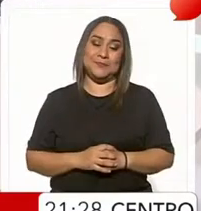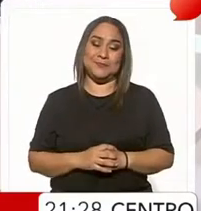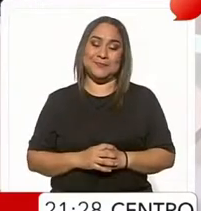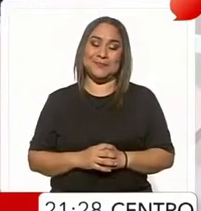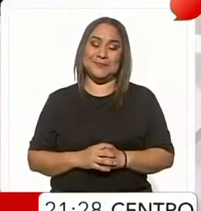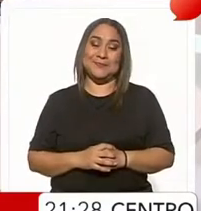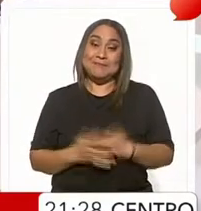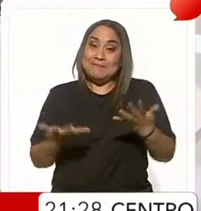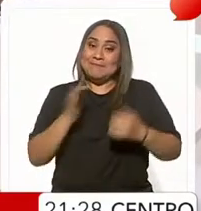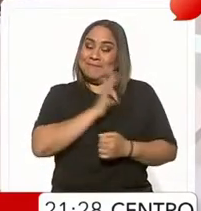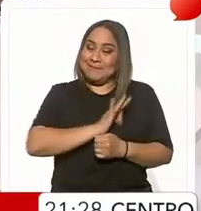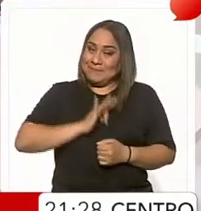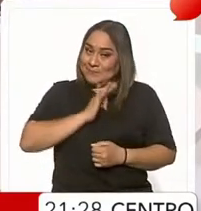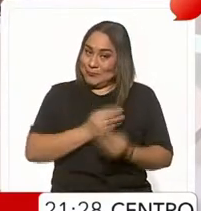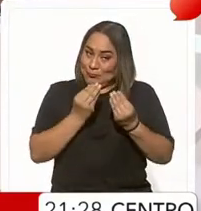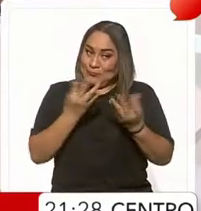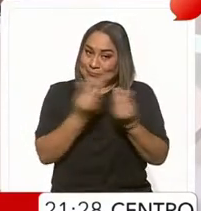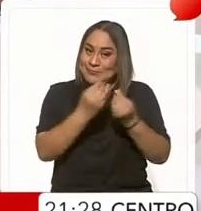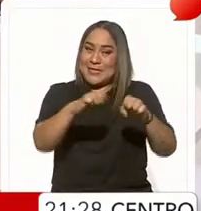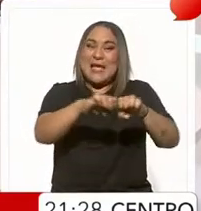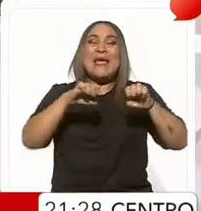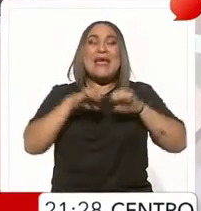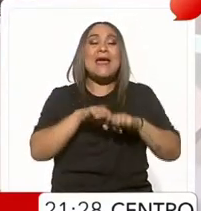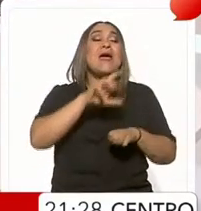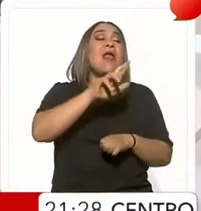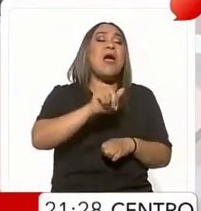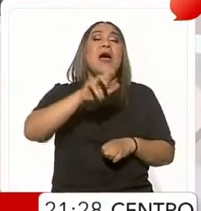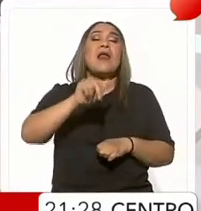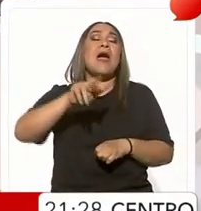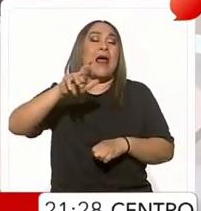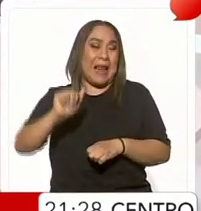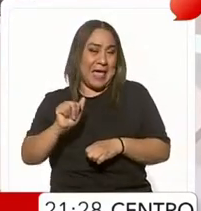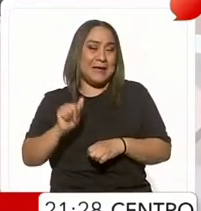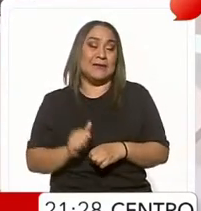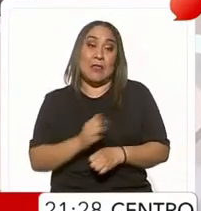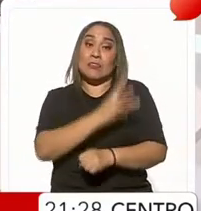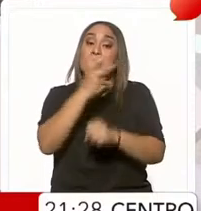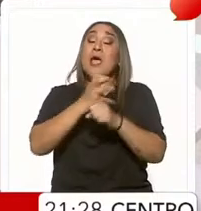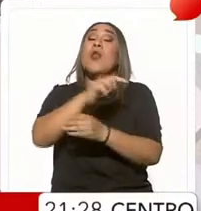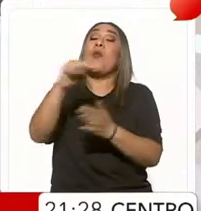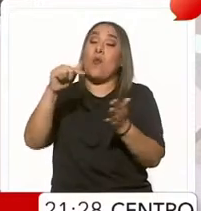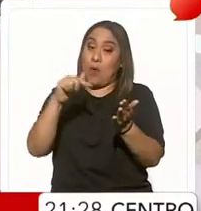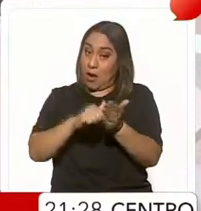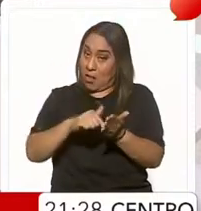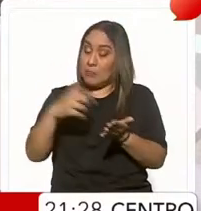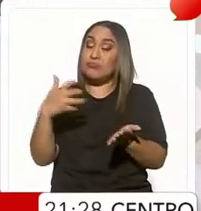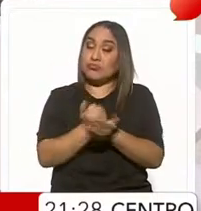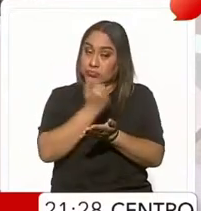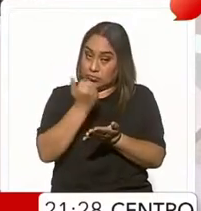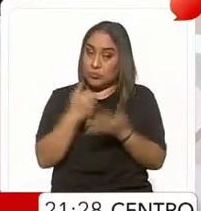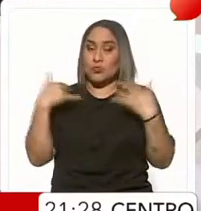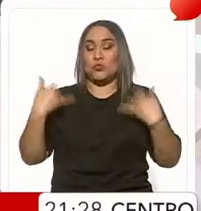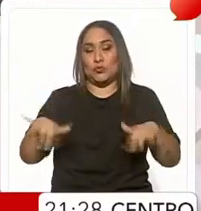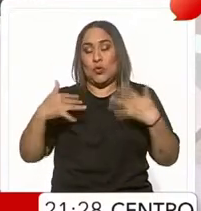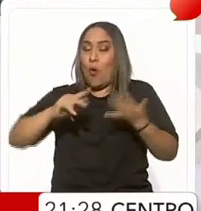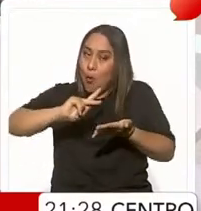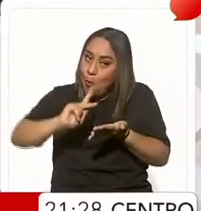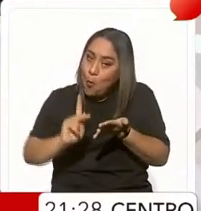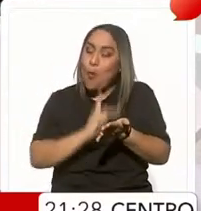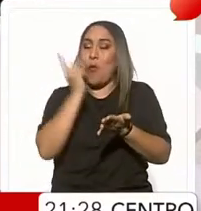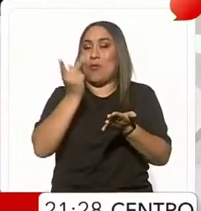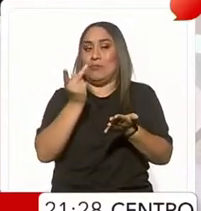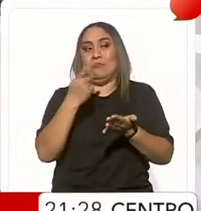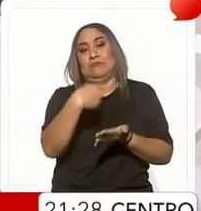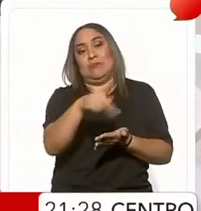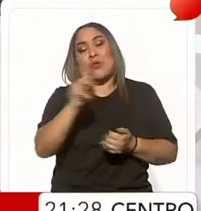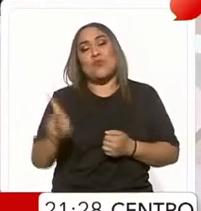Muchas felicidades al equipo Rarara que obtiene este tercer lugar y que pone en alto nuevamente a